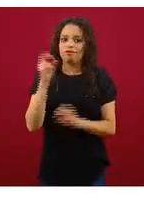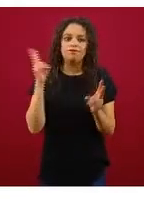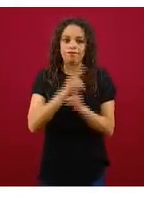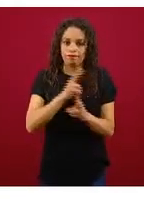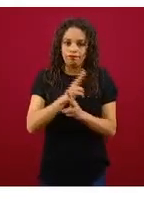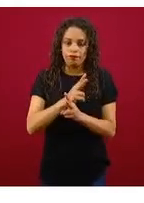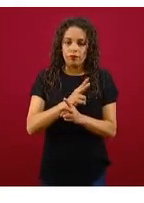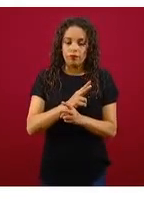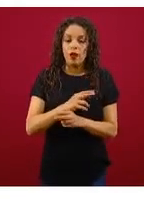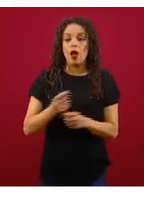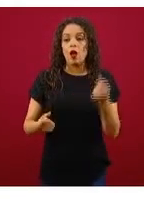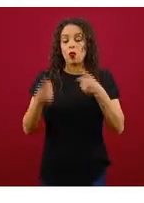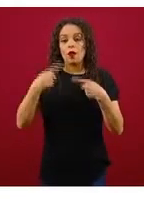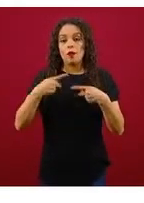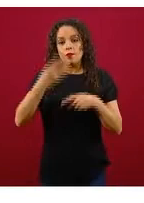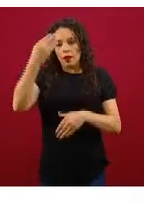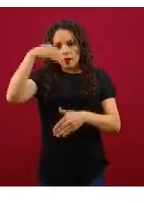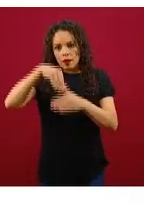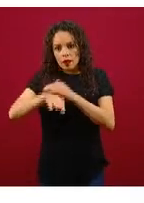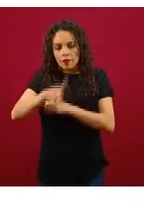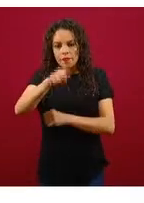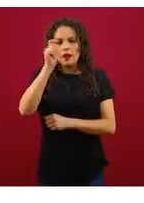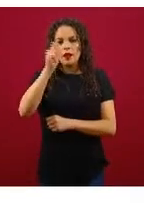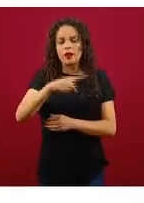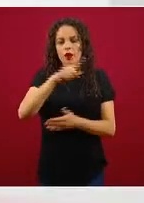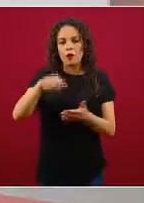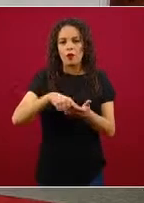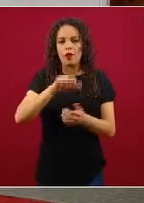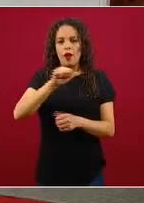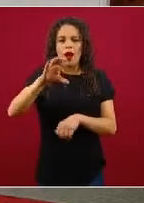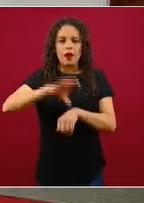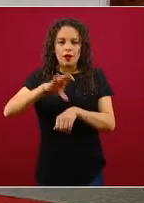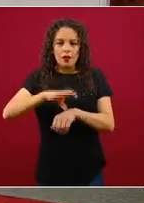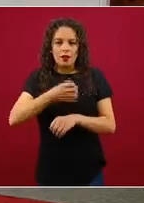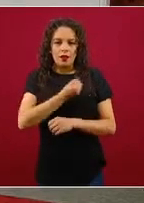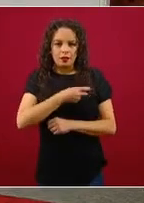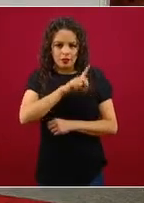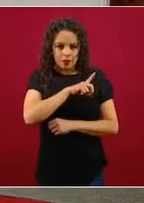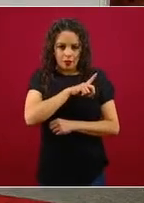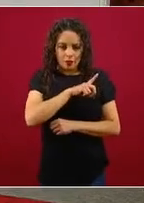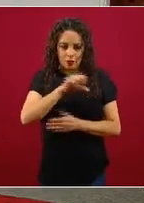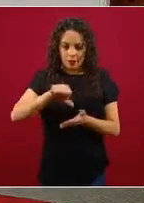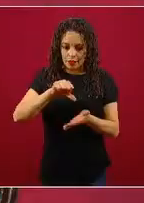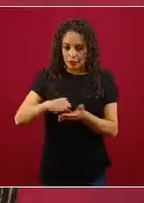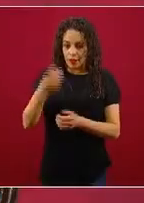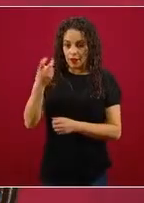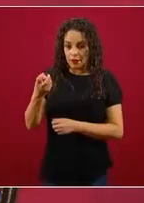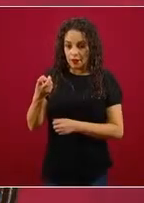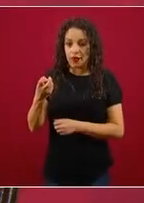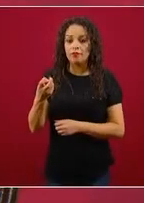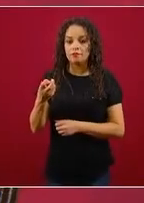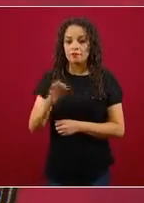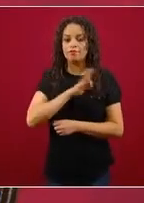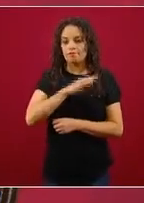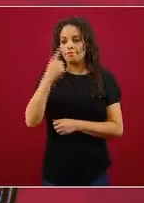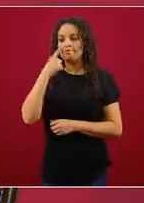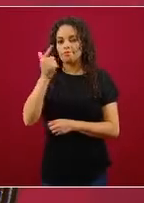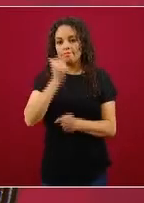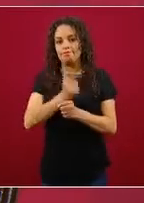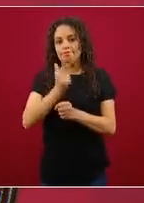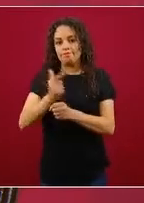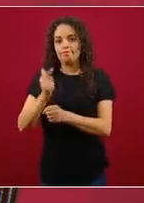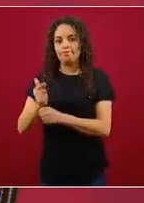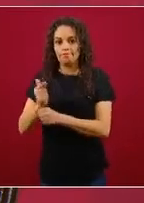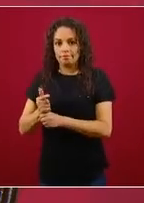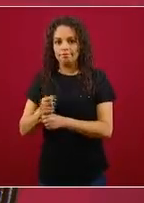centros de salud, que van a las unidades de salud. Tenemos identificadas las personas que tienen comorbilidades y que están atendidas en estas